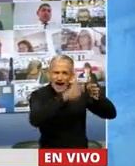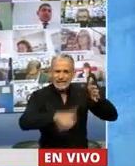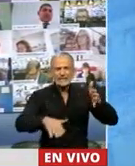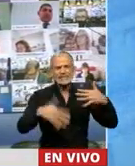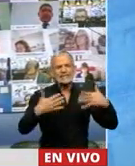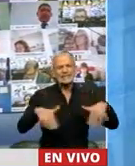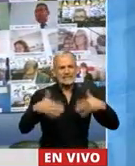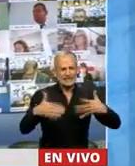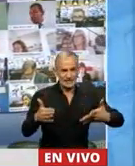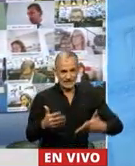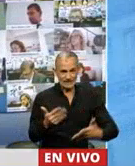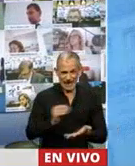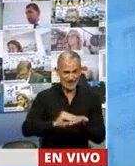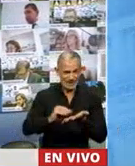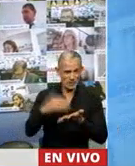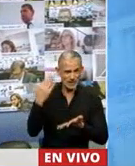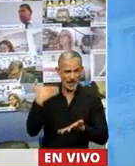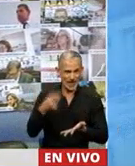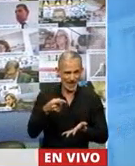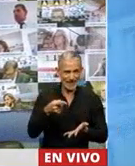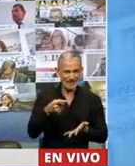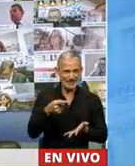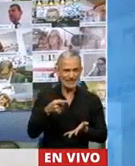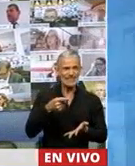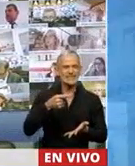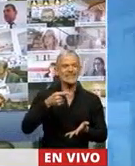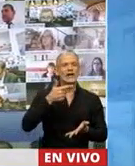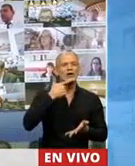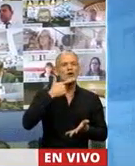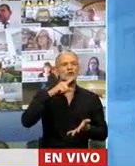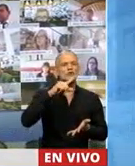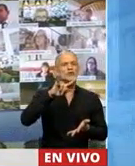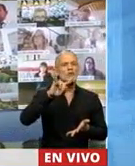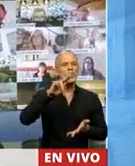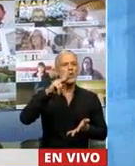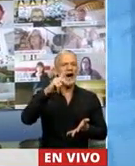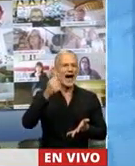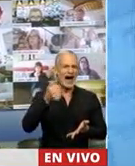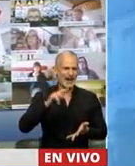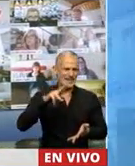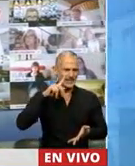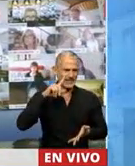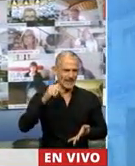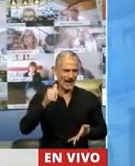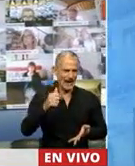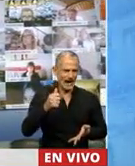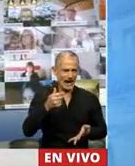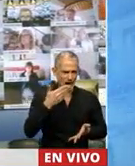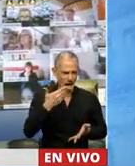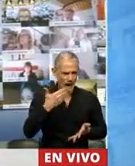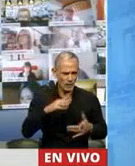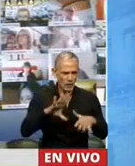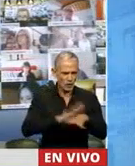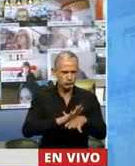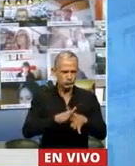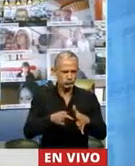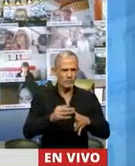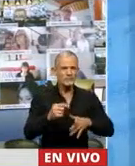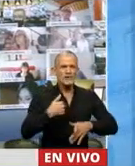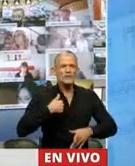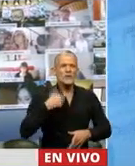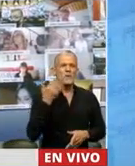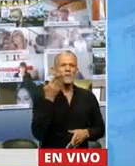bien referencia recién la diputada Zoel Zucadía. Y quería solamente solicitar